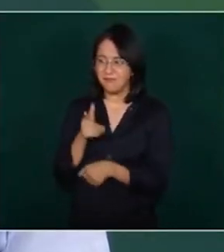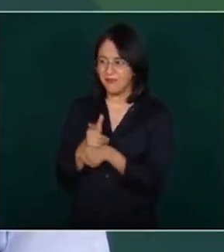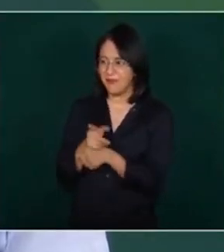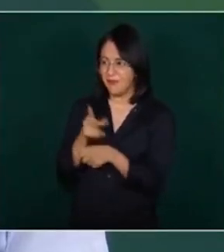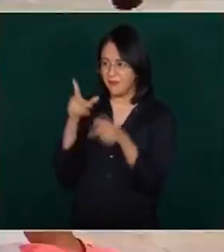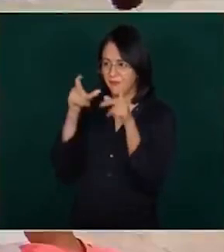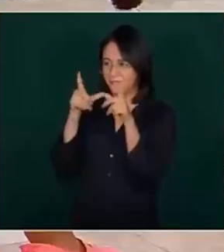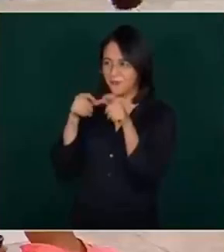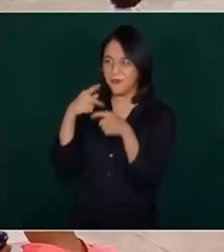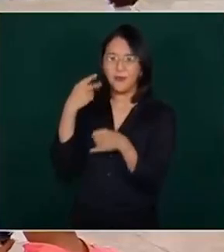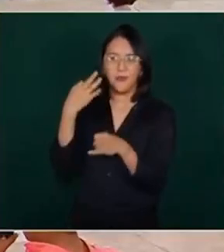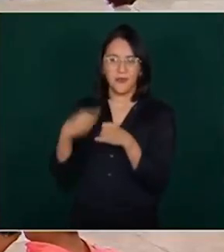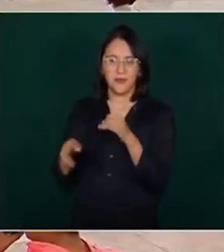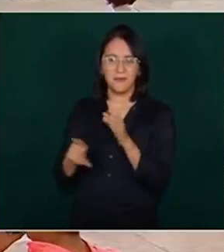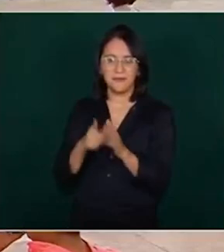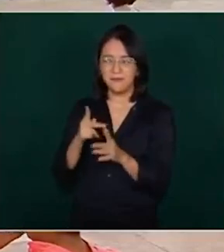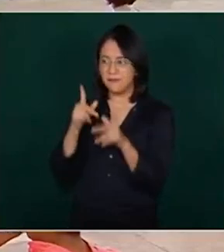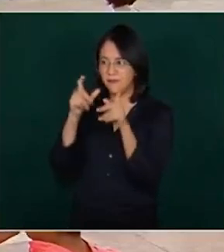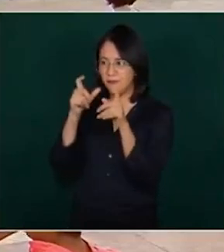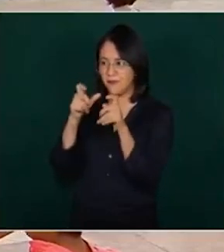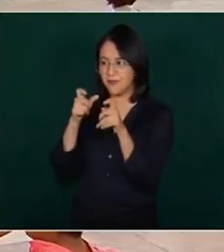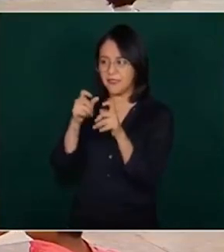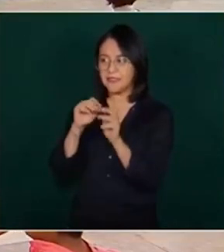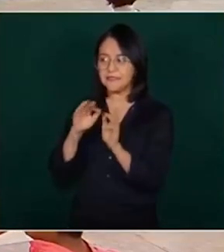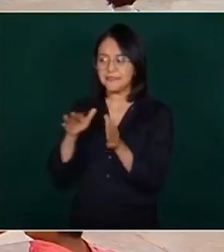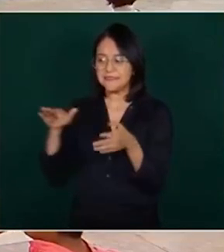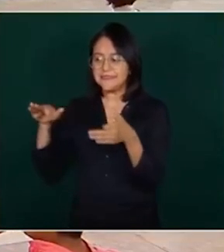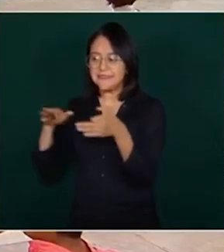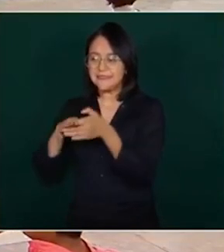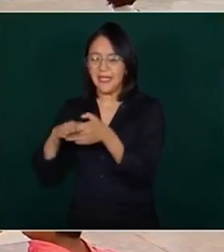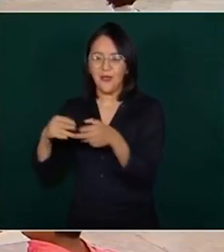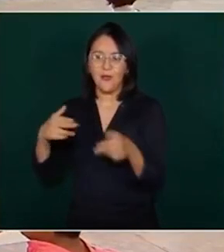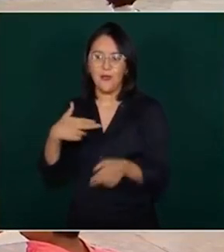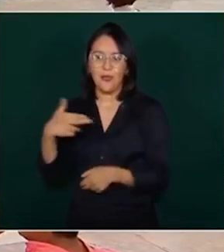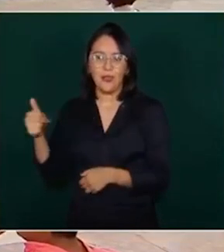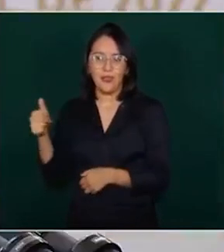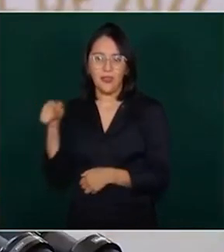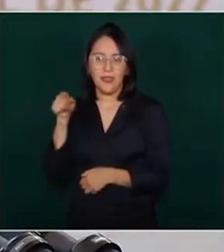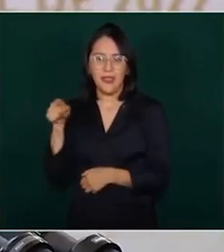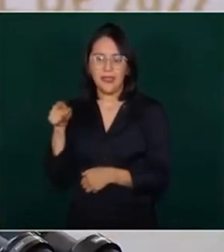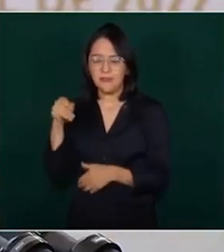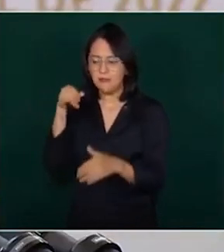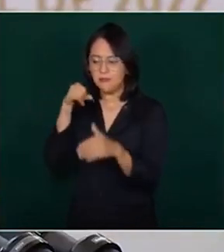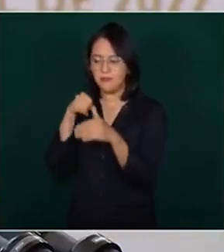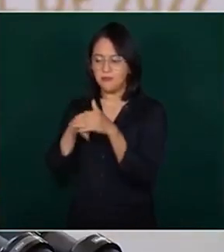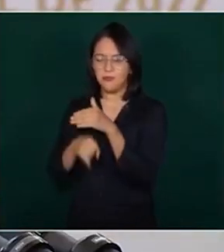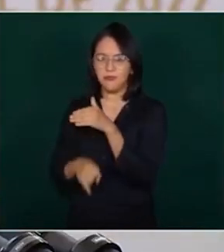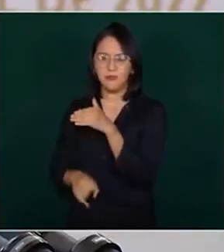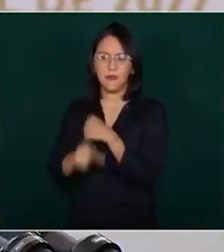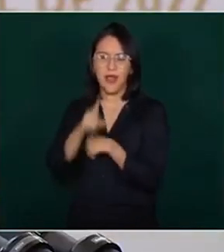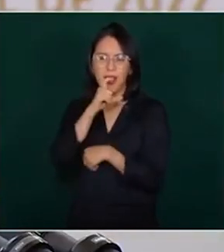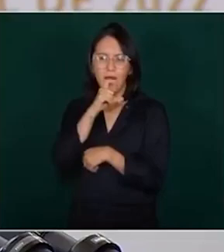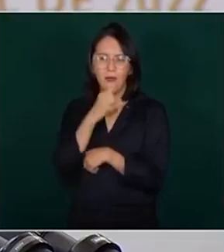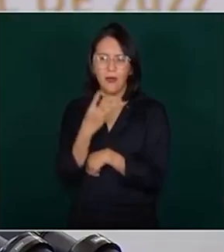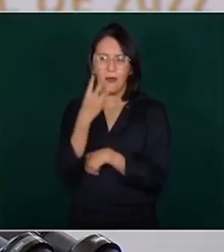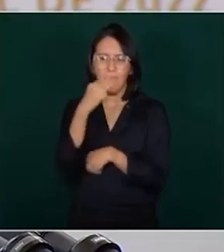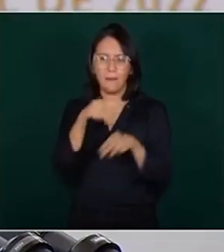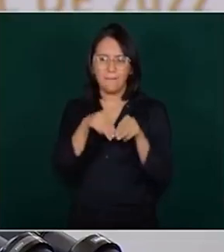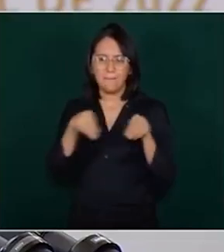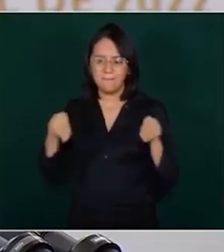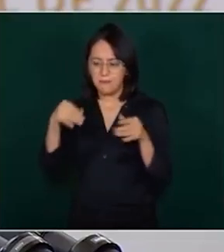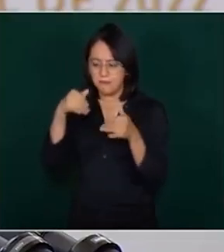joven Devani. Y dentro de esta cisterna de agua a una profundidad de cuatro metros fue